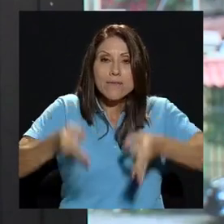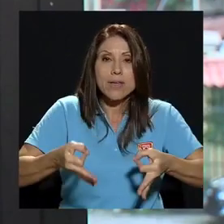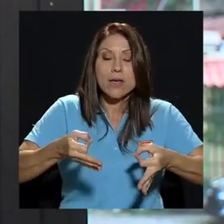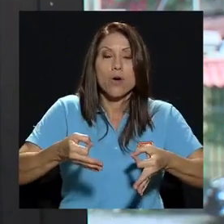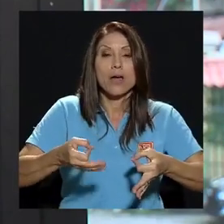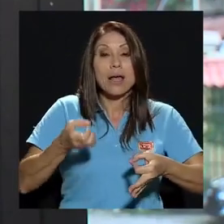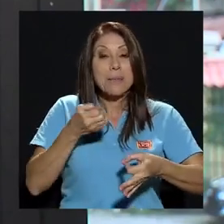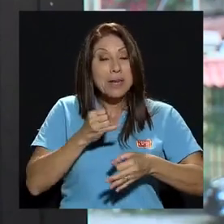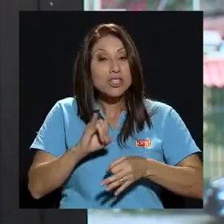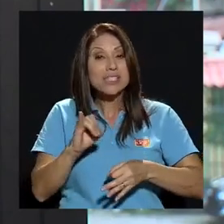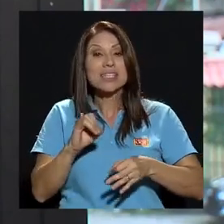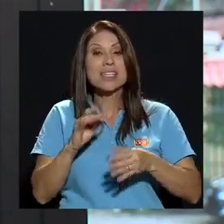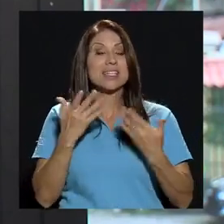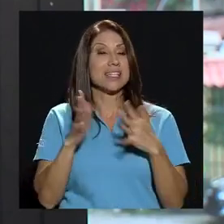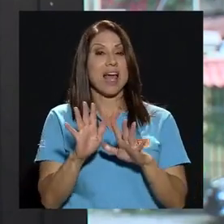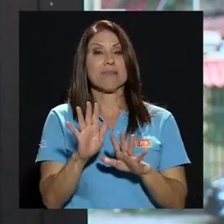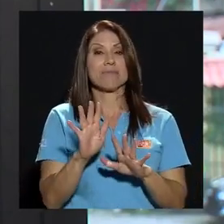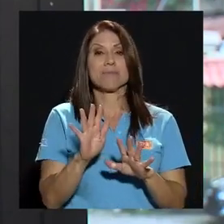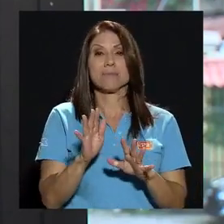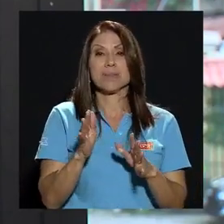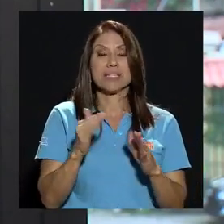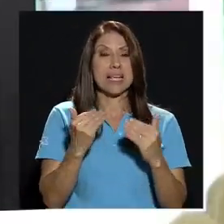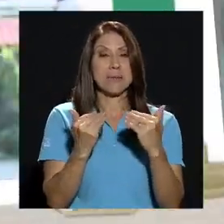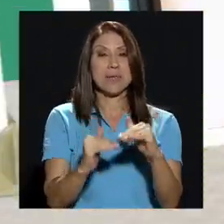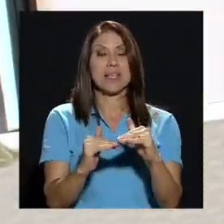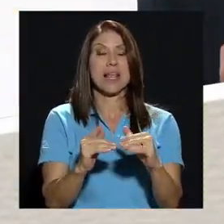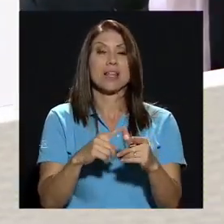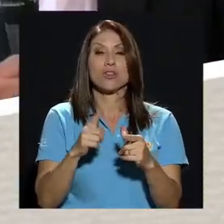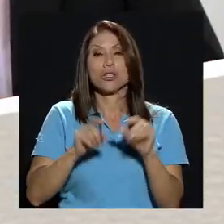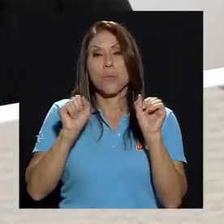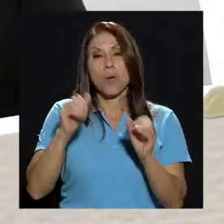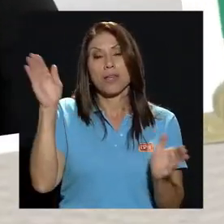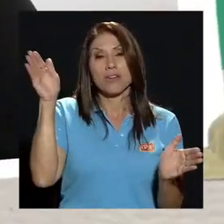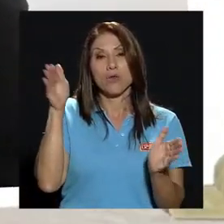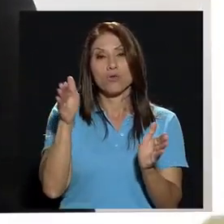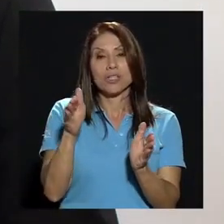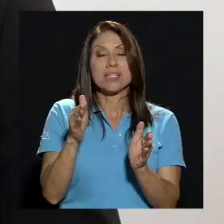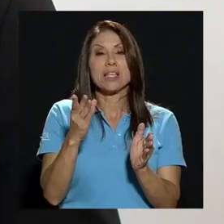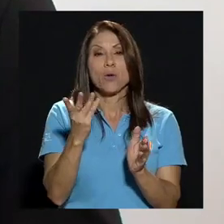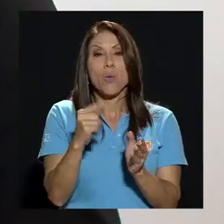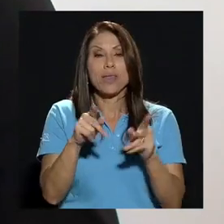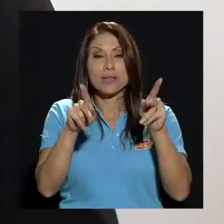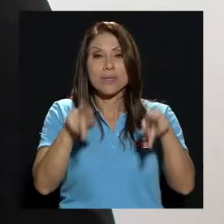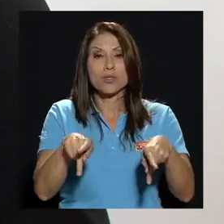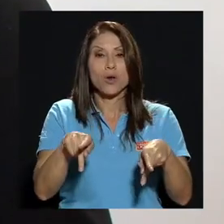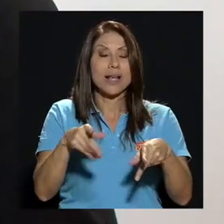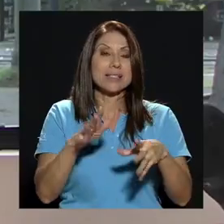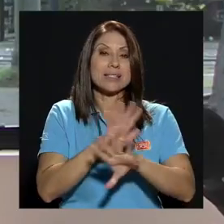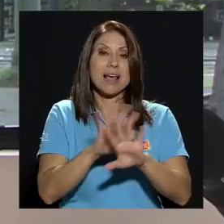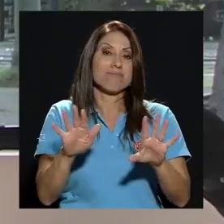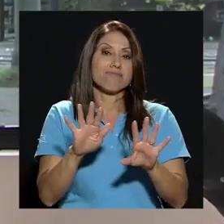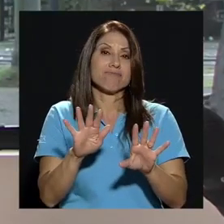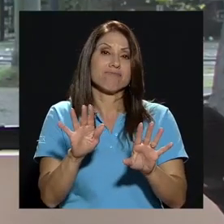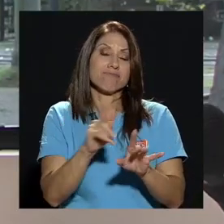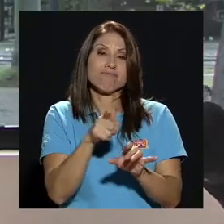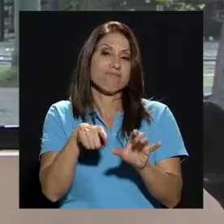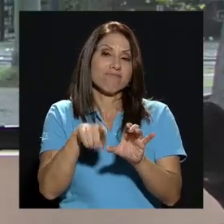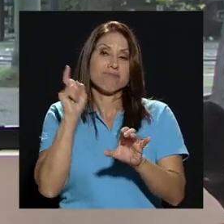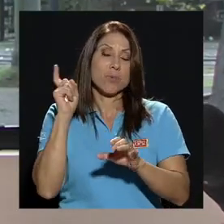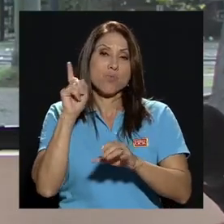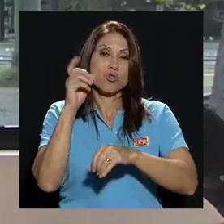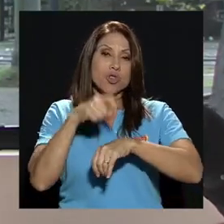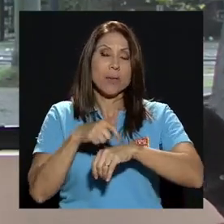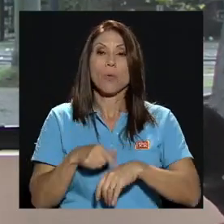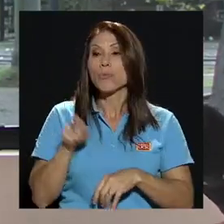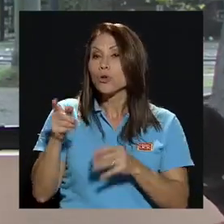gran número de personas que quedan interinas durante mucho tiempo ¿por qué quiere usted llegar al consejo universitario? en realidad ha sido